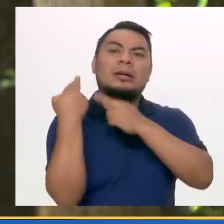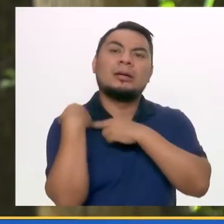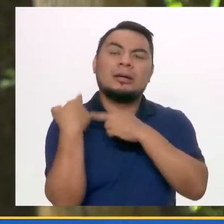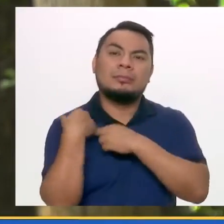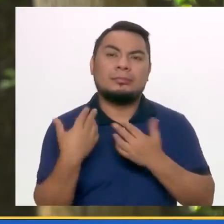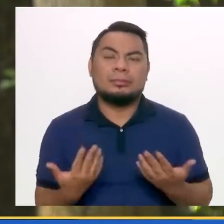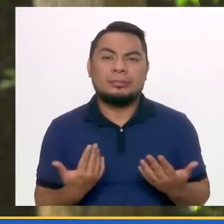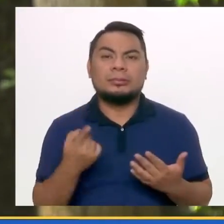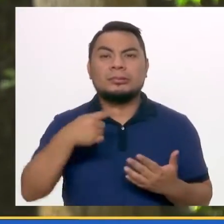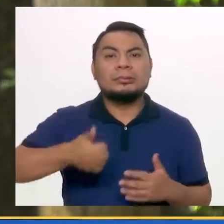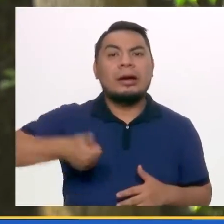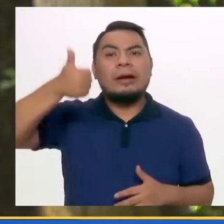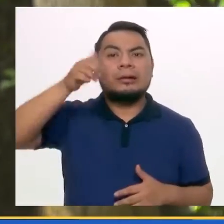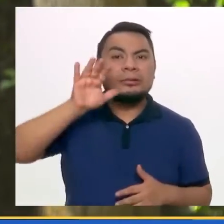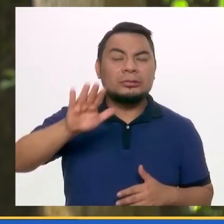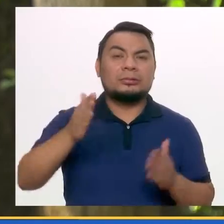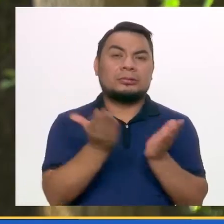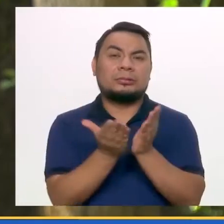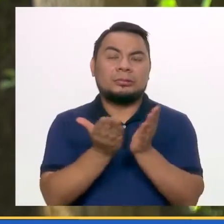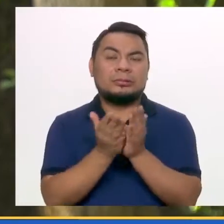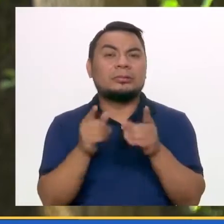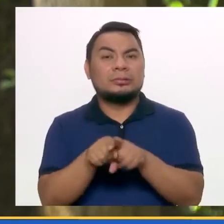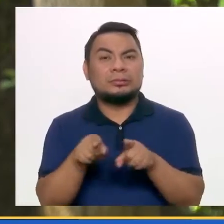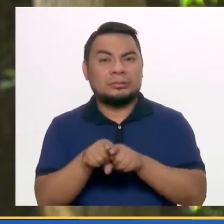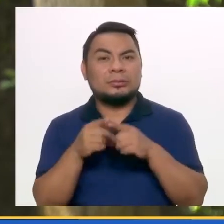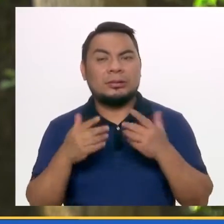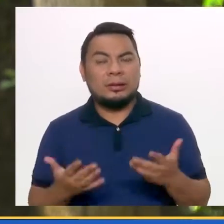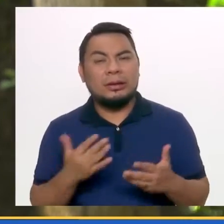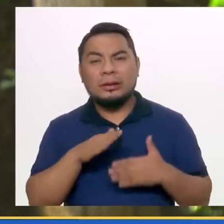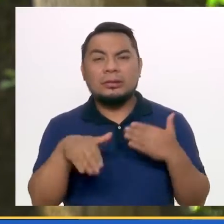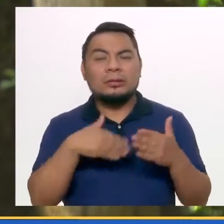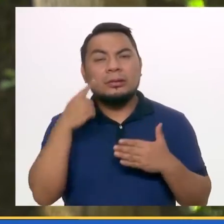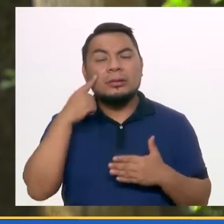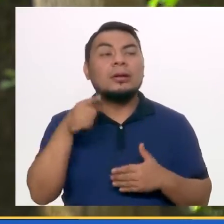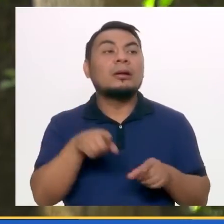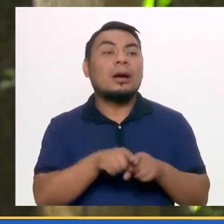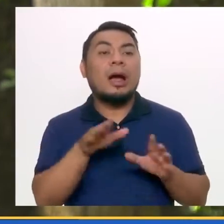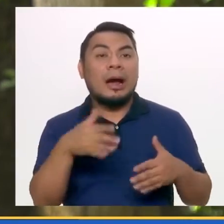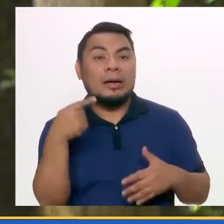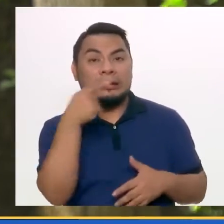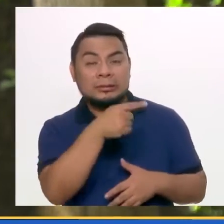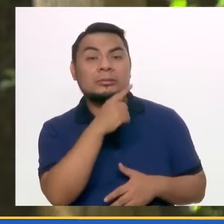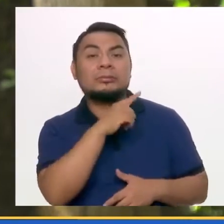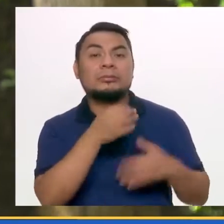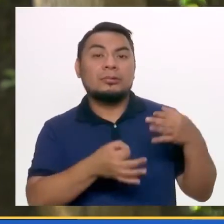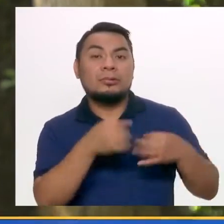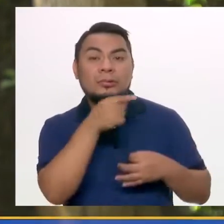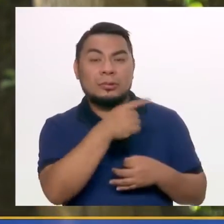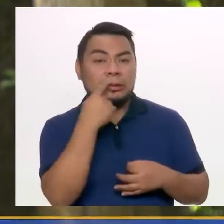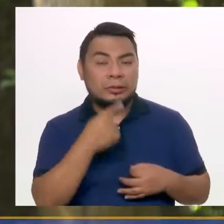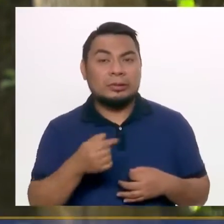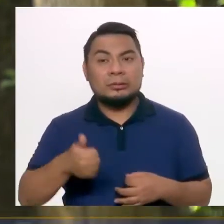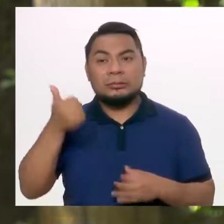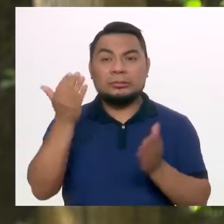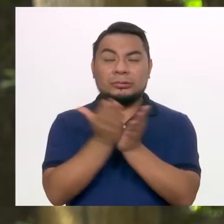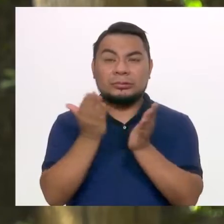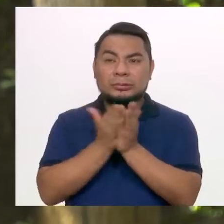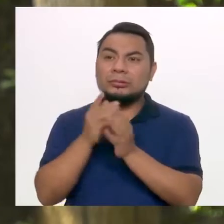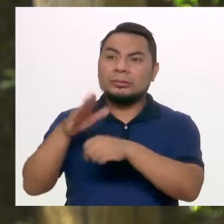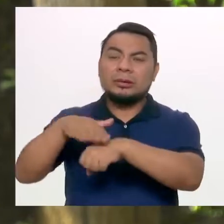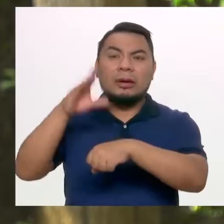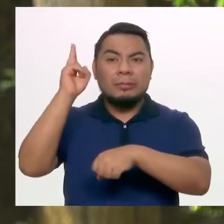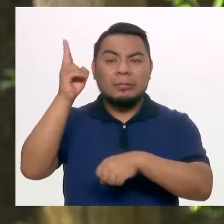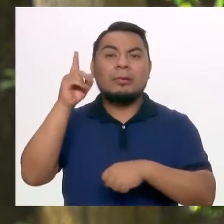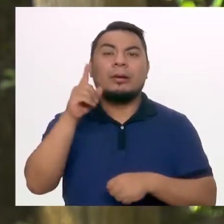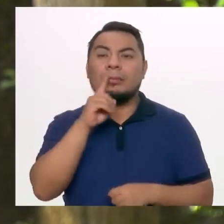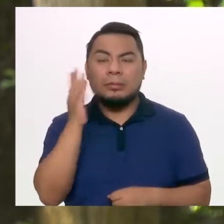responsabilidad de las autoridades. Hace poco veía un fallo del Poder Judicial que forzaba a un director de colegio y a